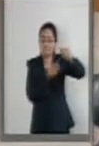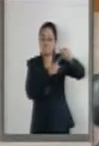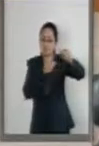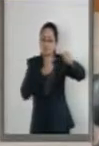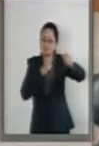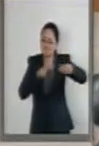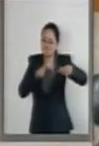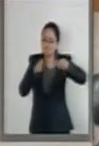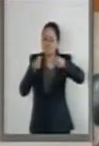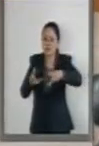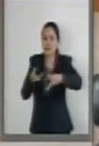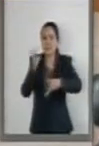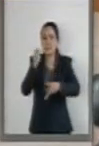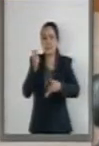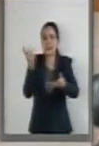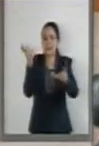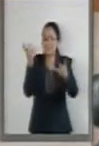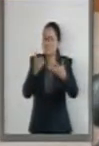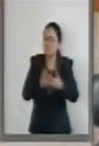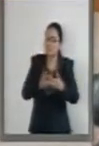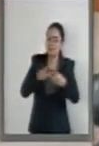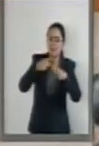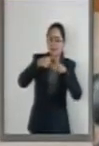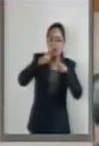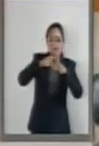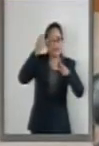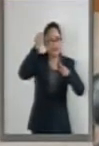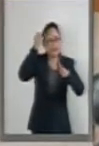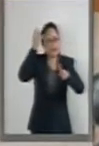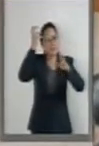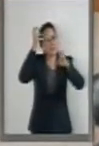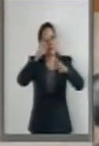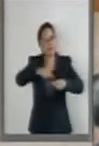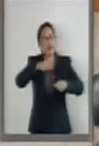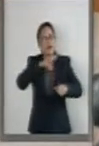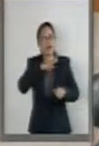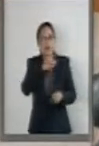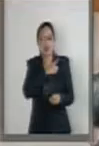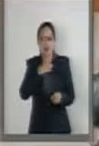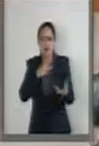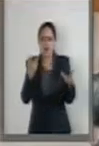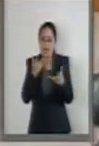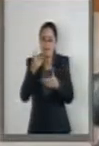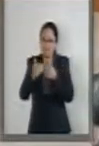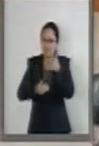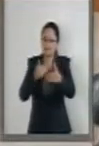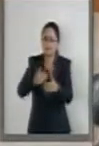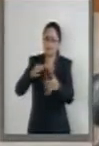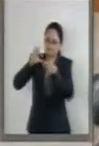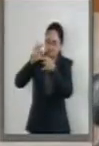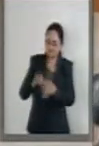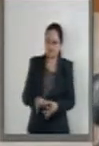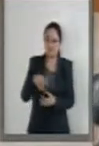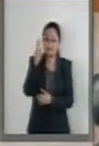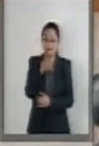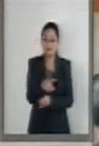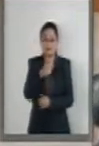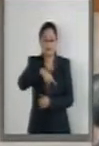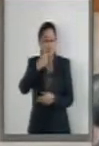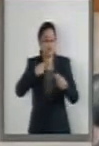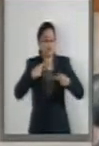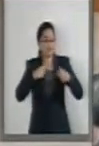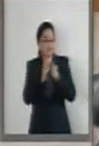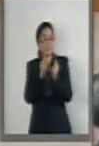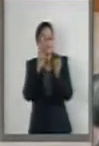es necesario que a este sector de la población le demos en nuestra Constitución